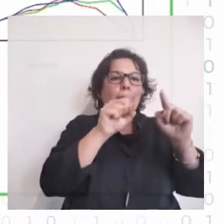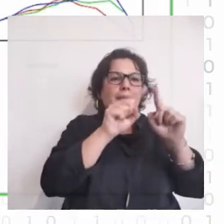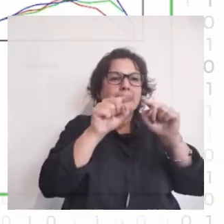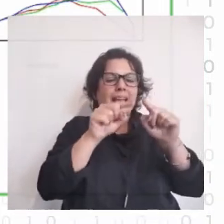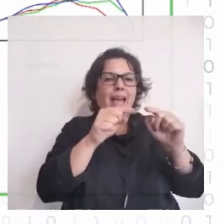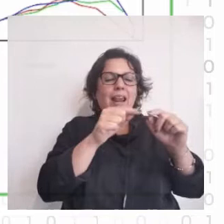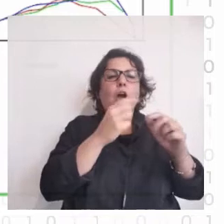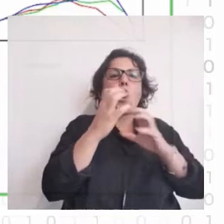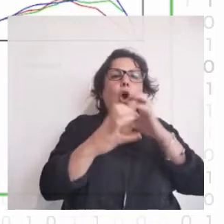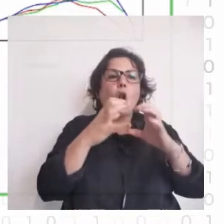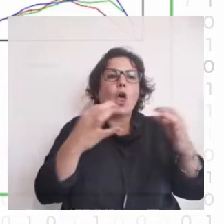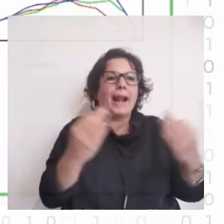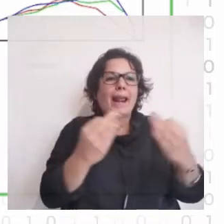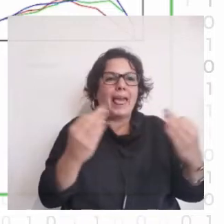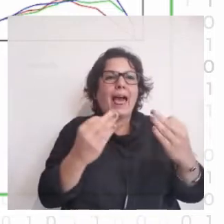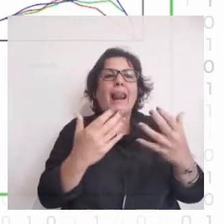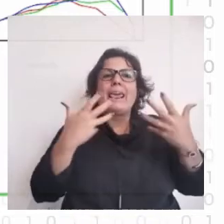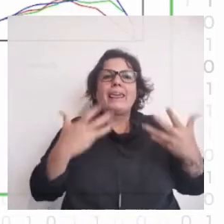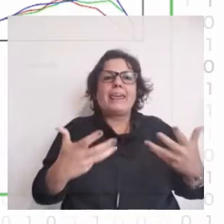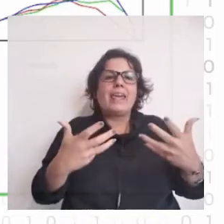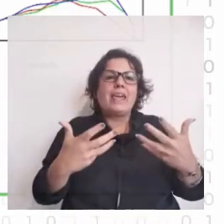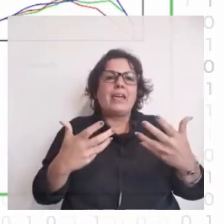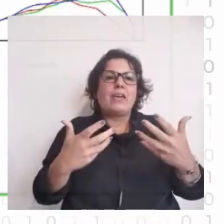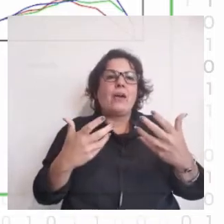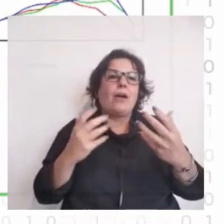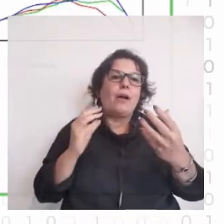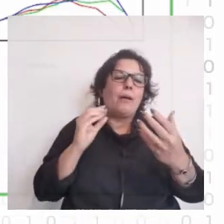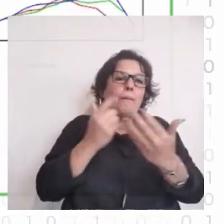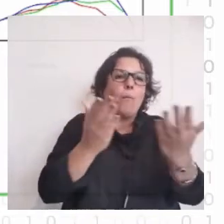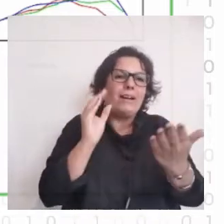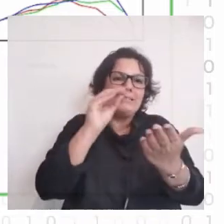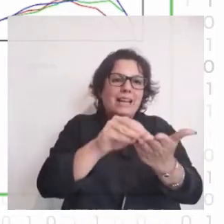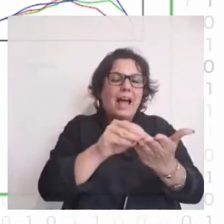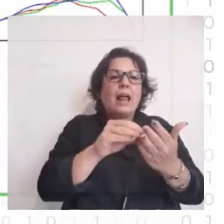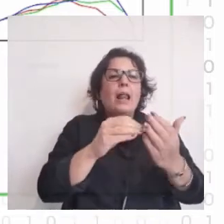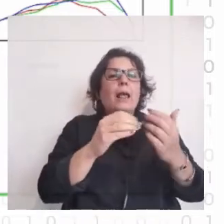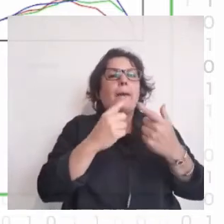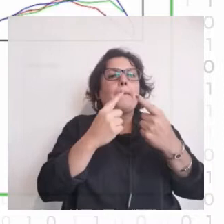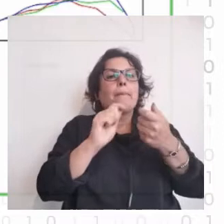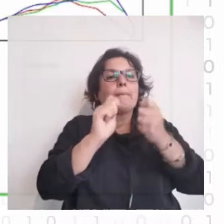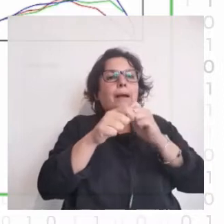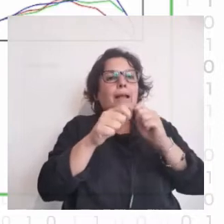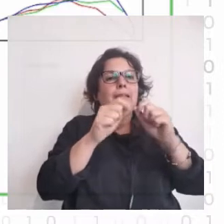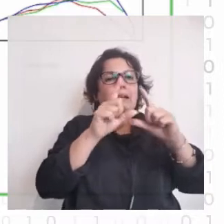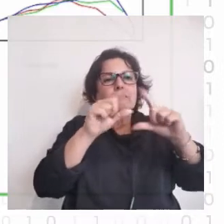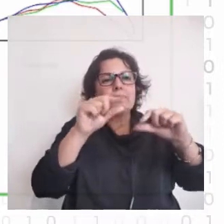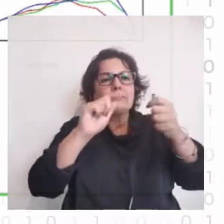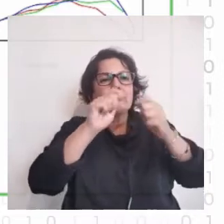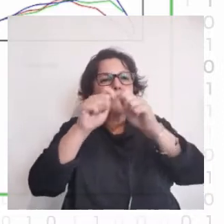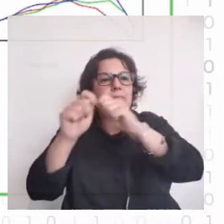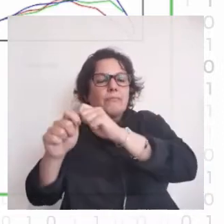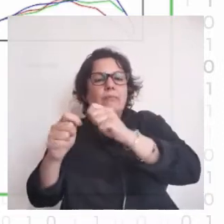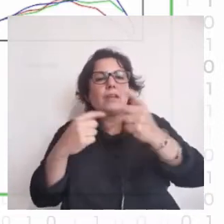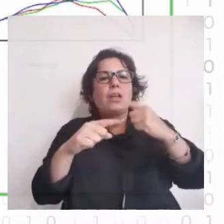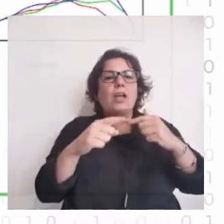real que se quiso muestrear. Estas son pequeñas variaciones que hay en todos los píxeles que es una variable aleatoria y que uno